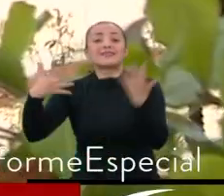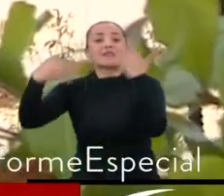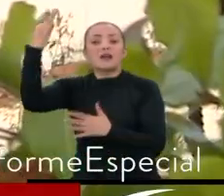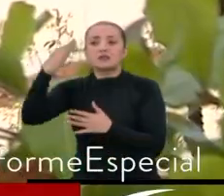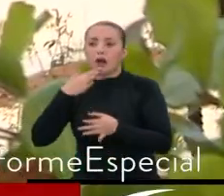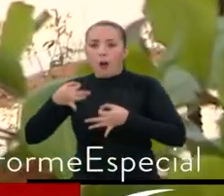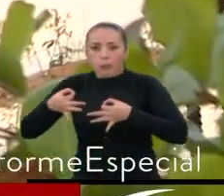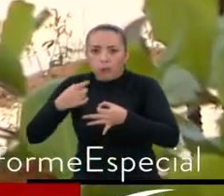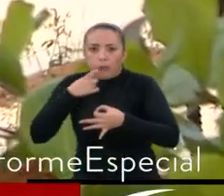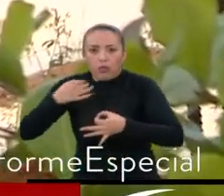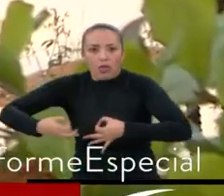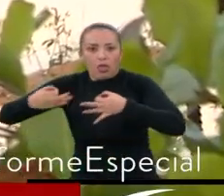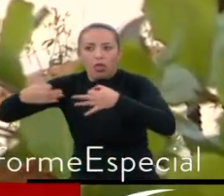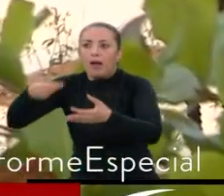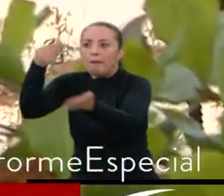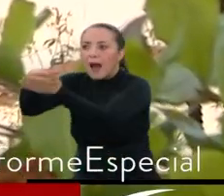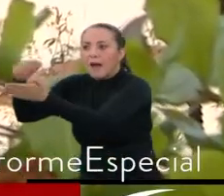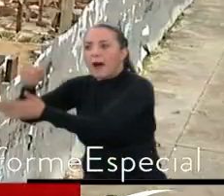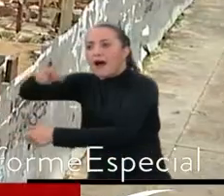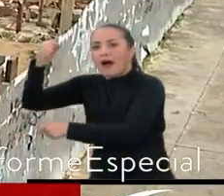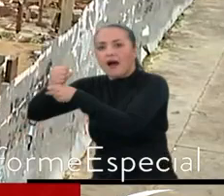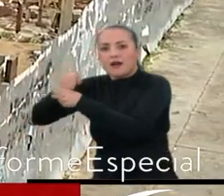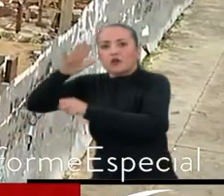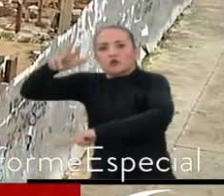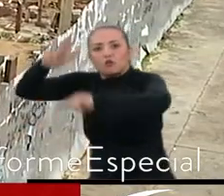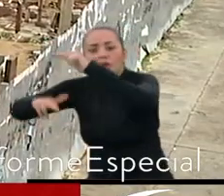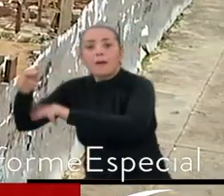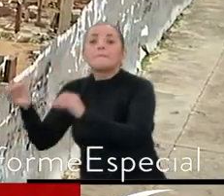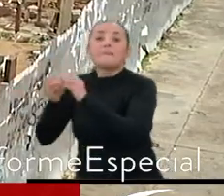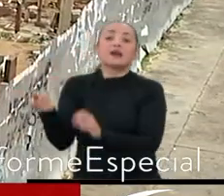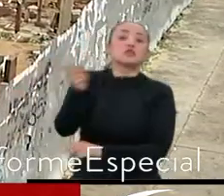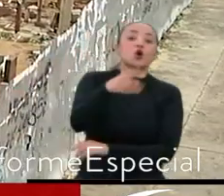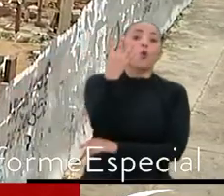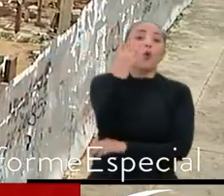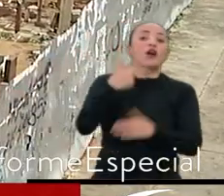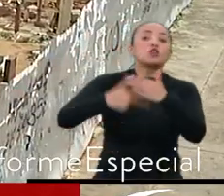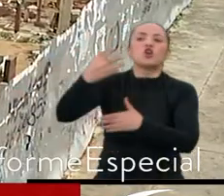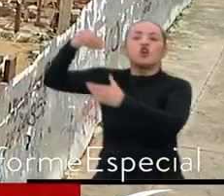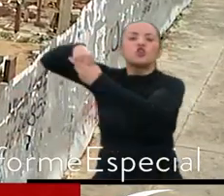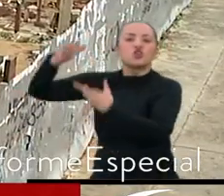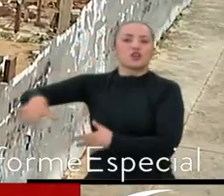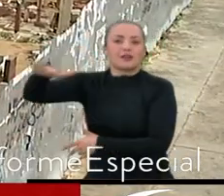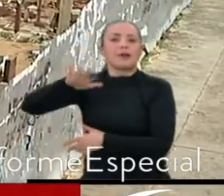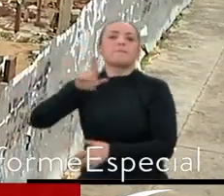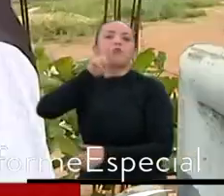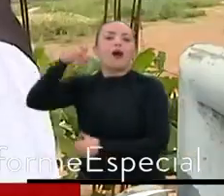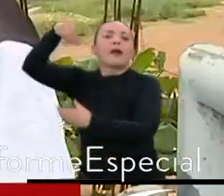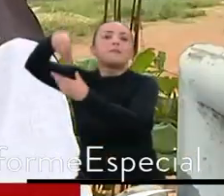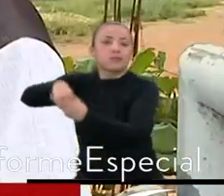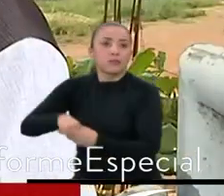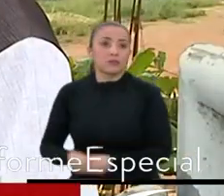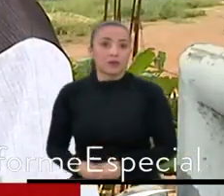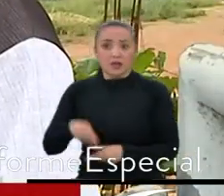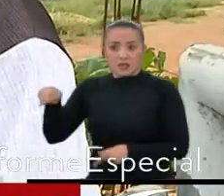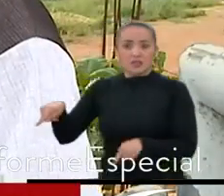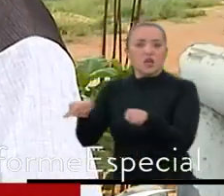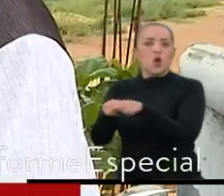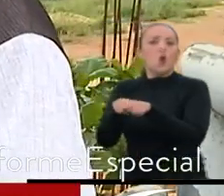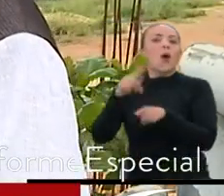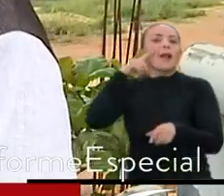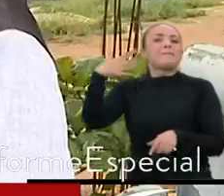incumplimientos en el pago de los salarios de los obreros. Cuatro proyectos están en Bucaramanga. Esto es para nosotros un elefante blanco,